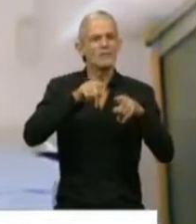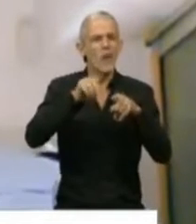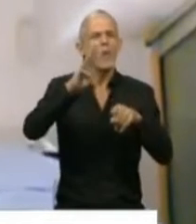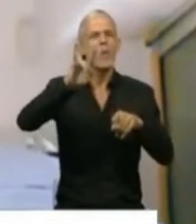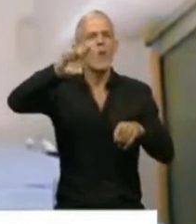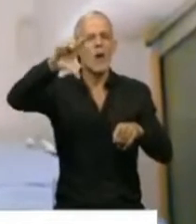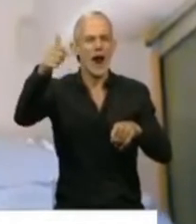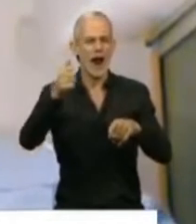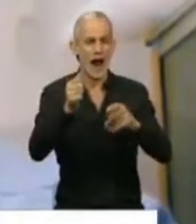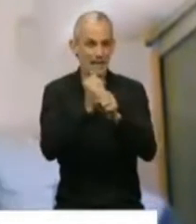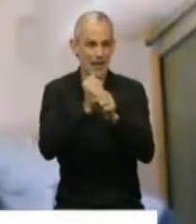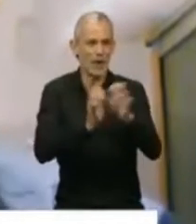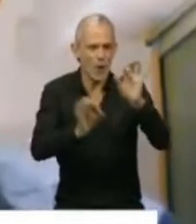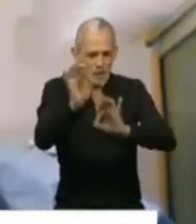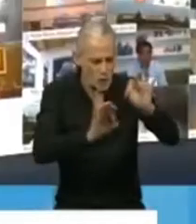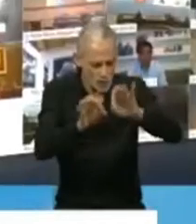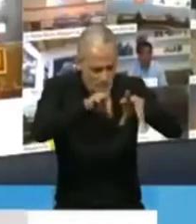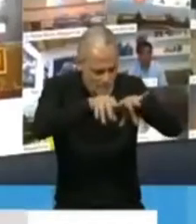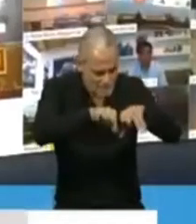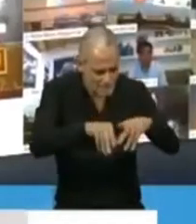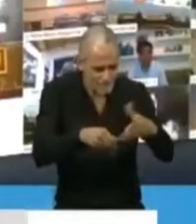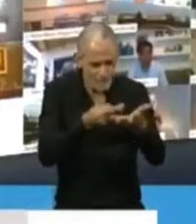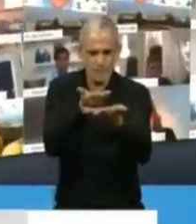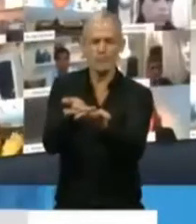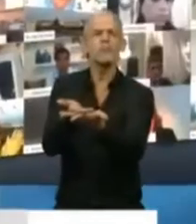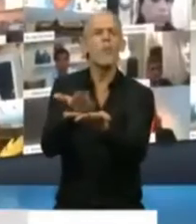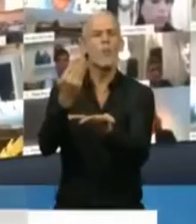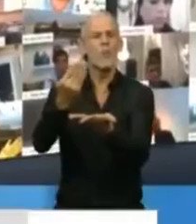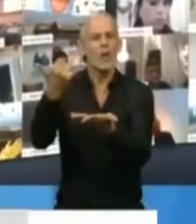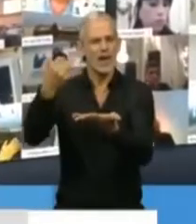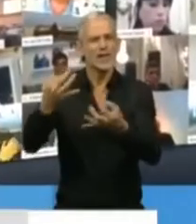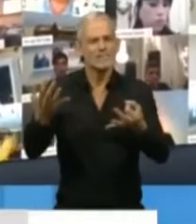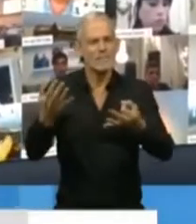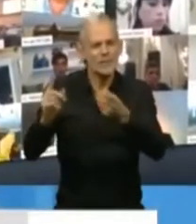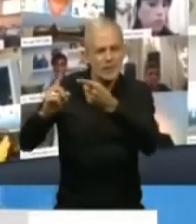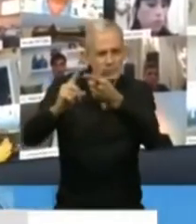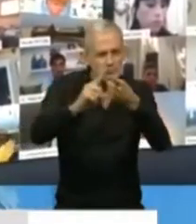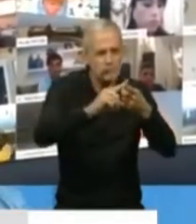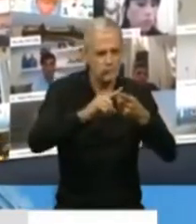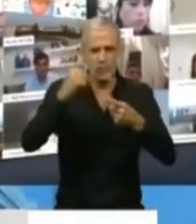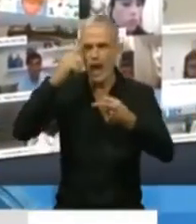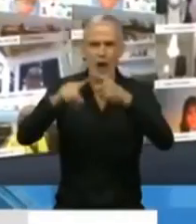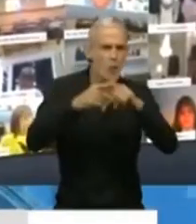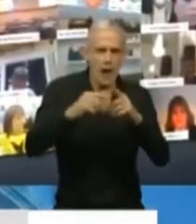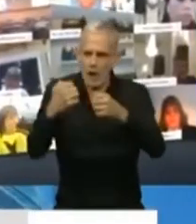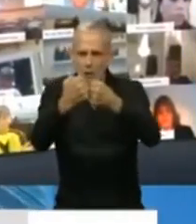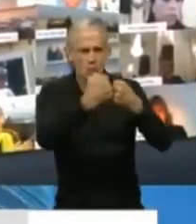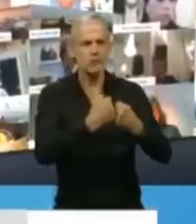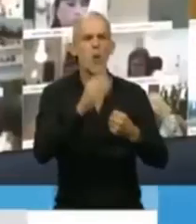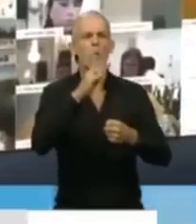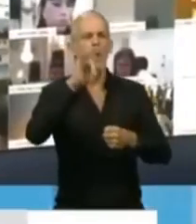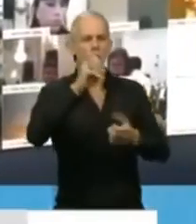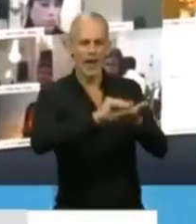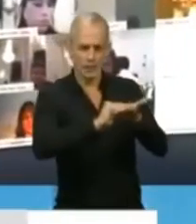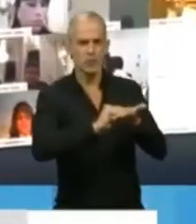para que este proyecto hoy sea realidad. Ha conversado y ha generado los consensos necesarios para que hoy